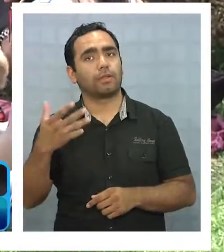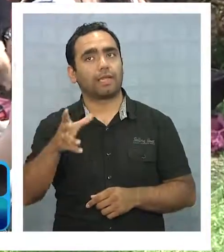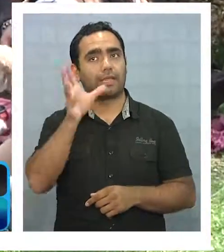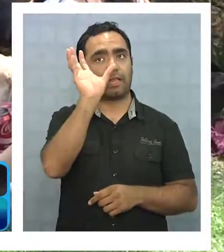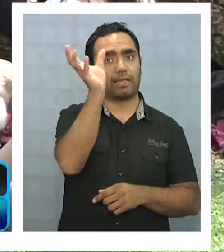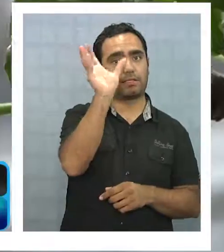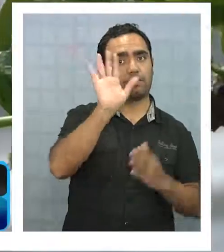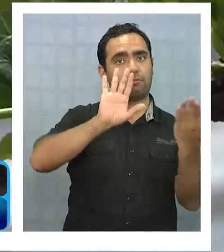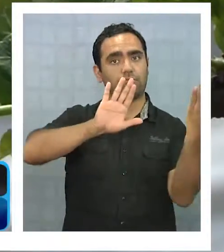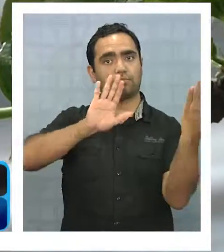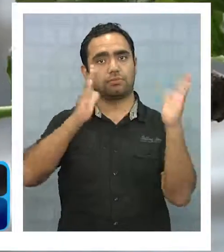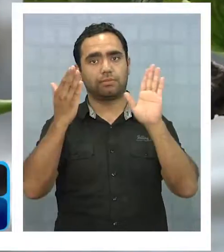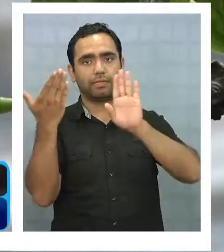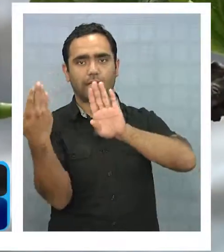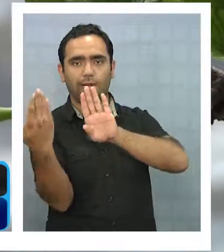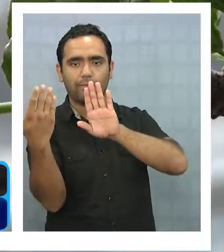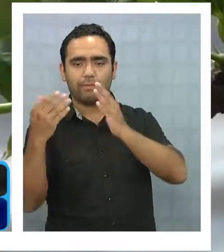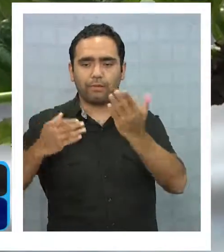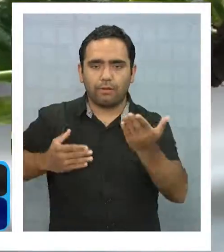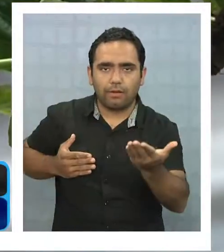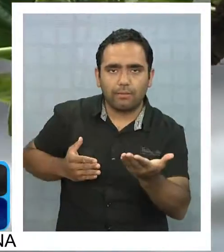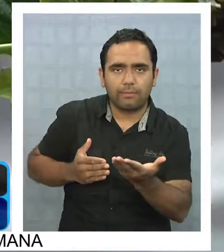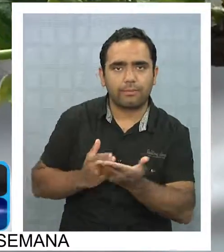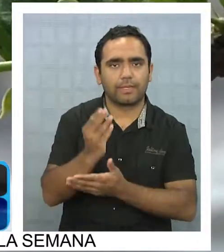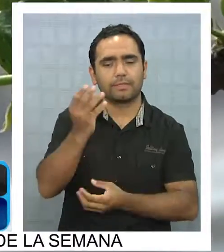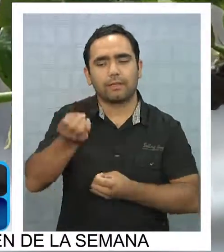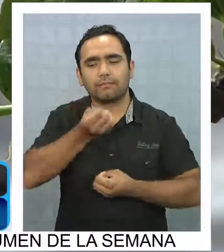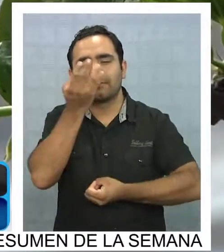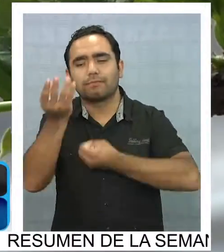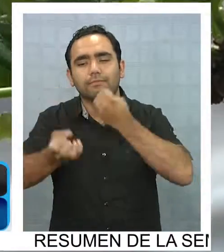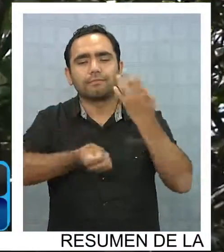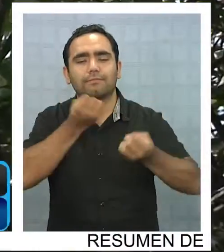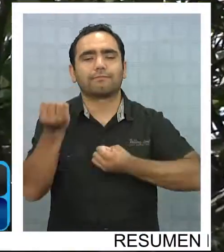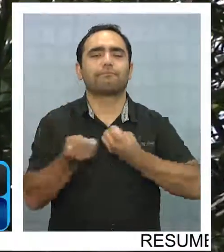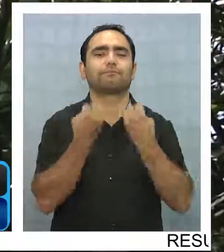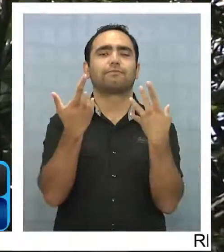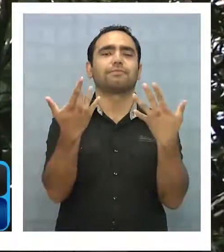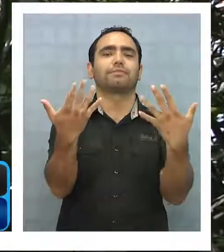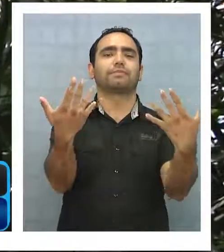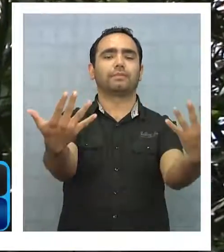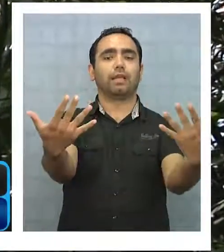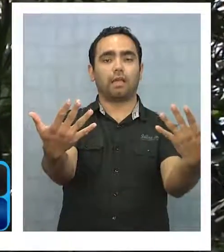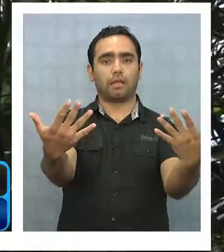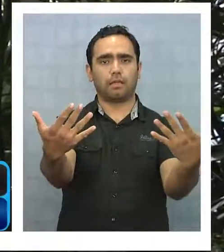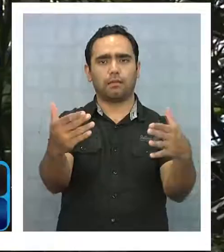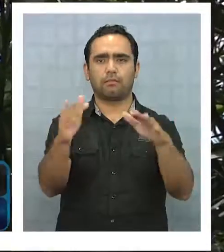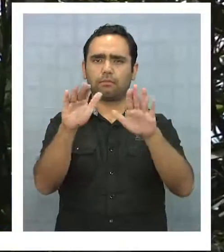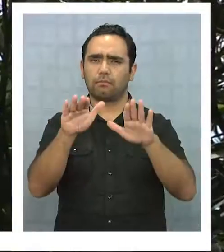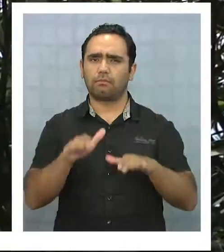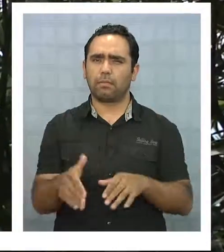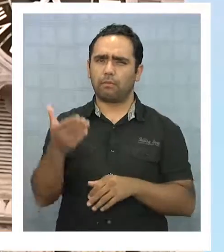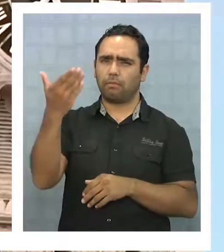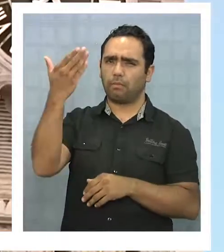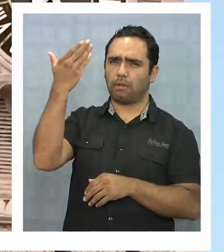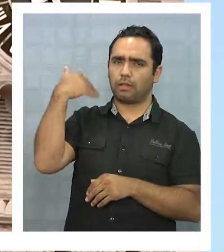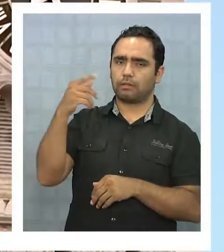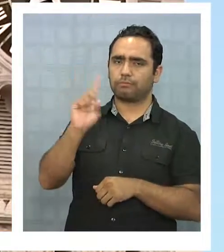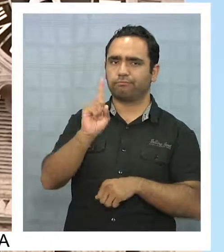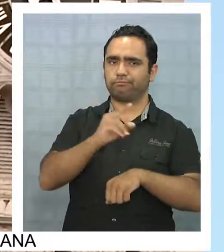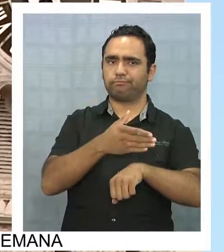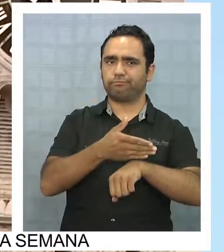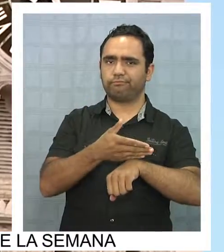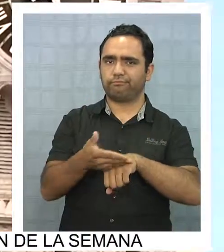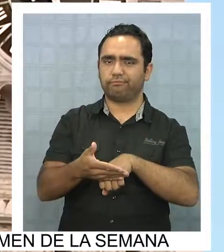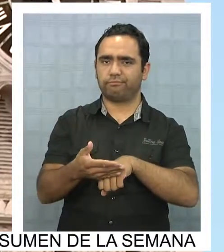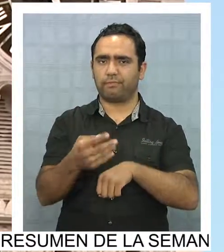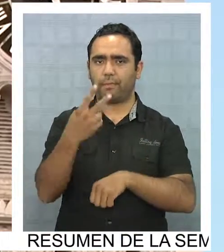de estación, el arribo de la primavera. Esta vez, sin embargo, no llegará como de costumbre, sino que será con un retraso de